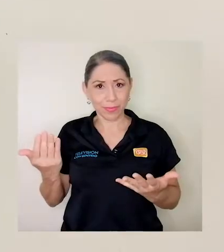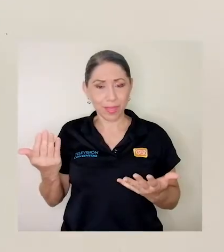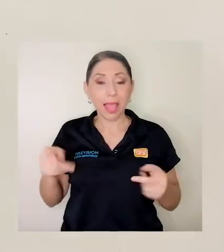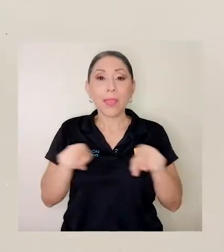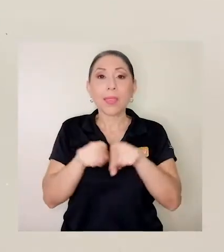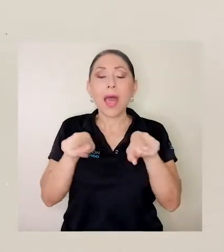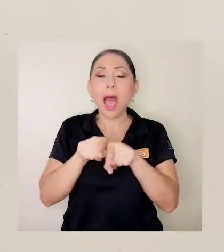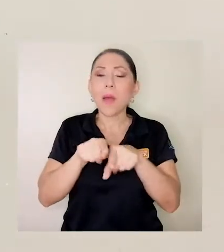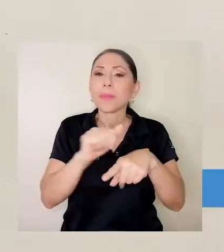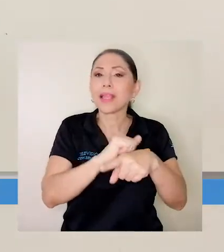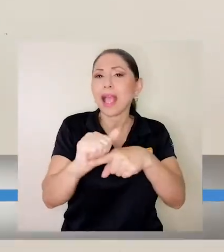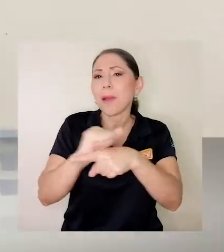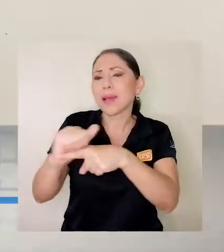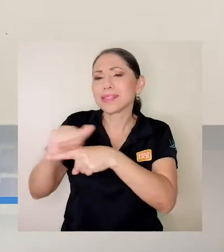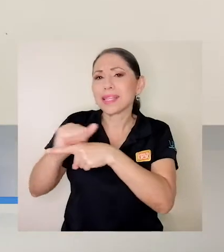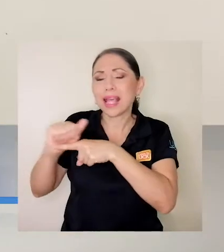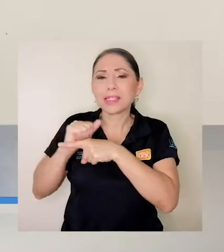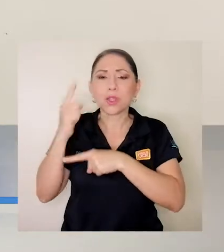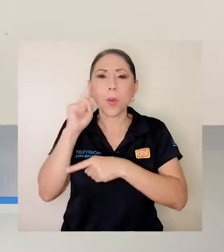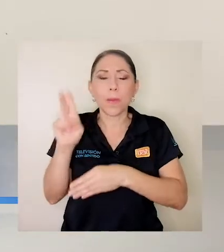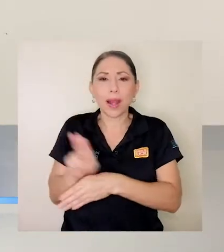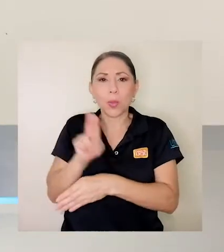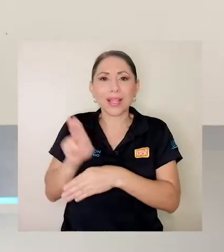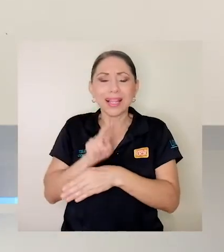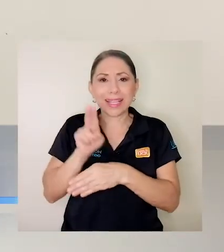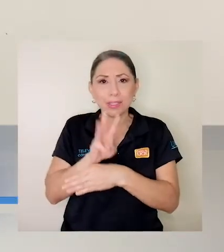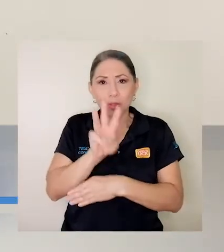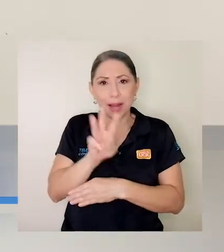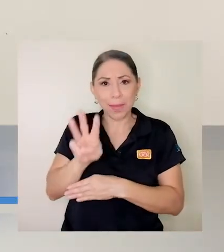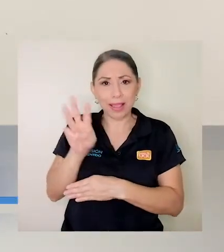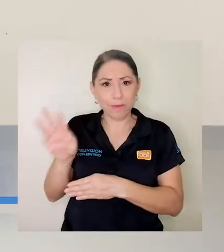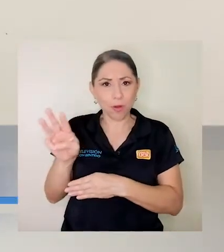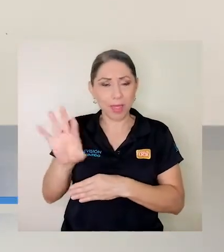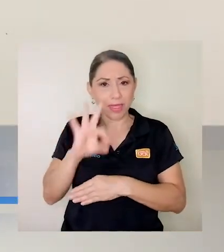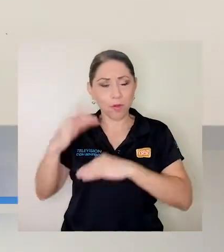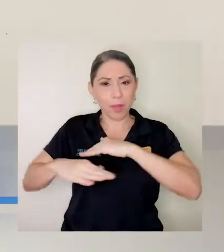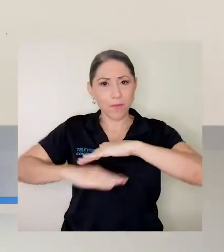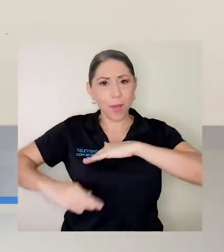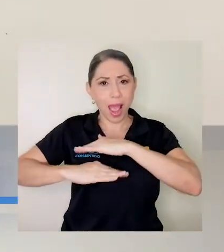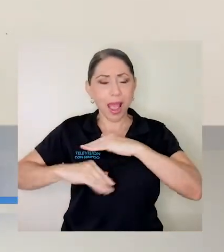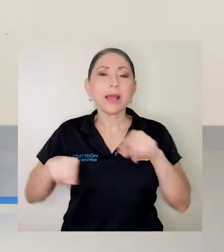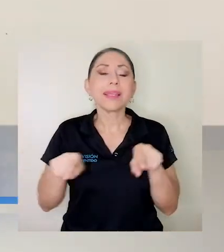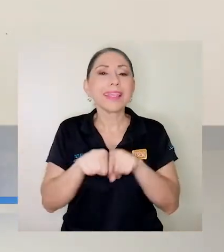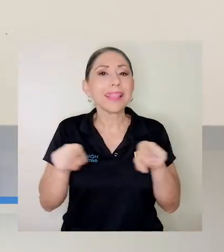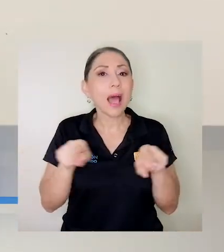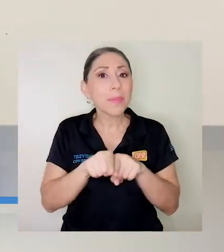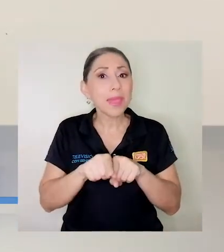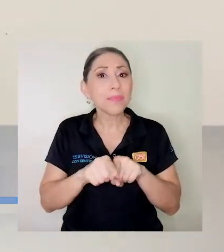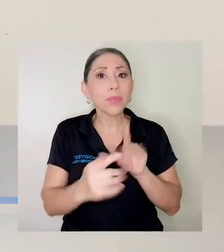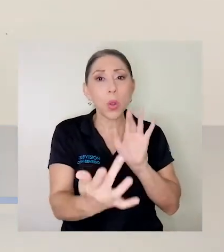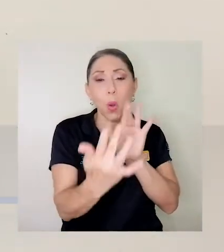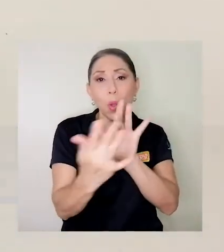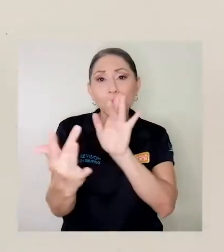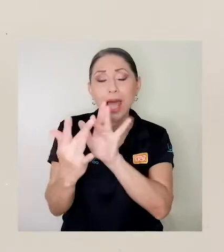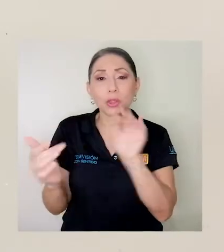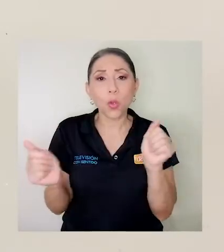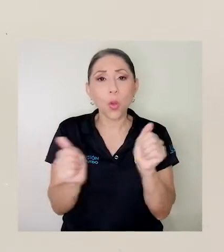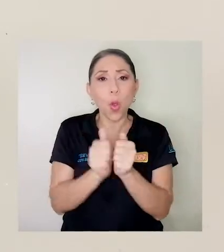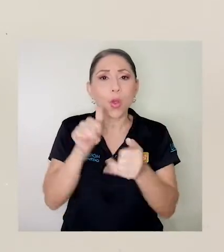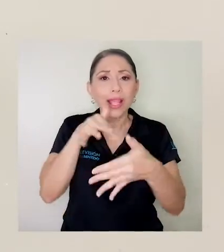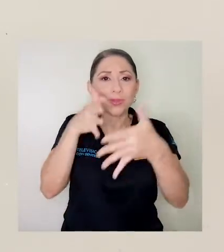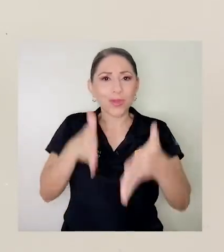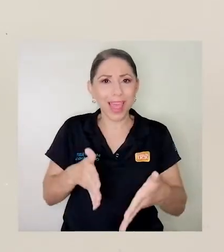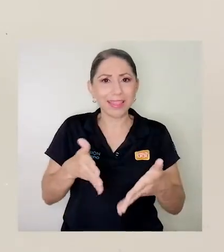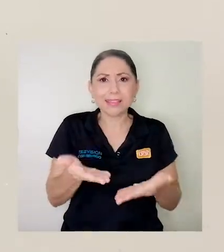Después hicimos capacitación en la utilización básica de la plataforma y también tuvimos contacto con estudiantes e